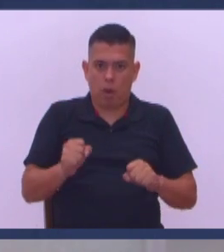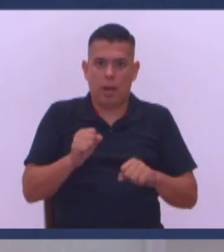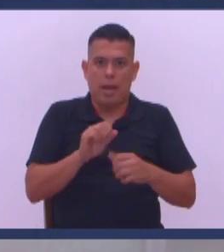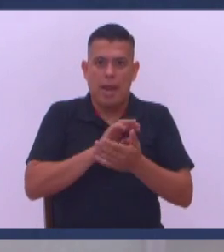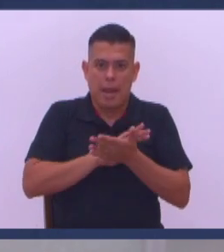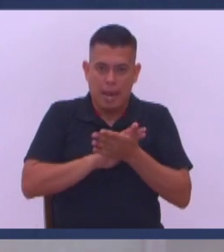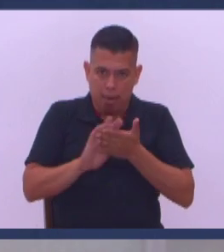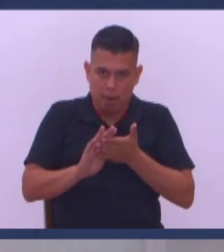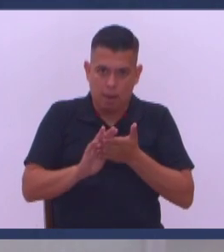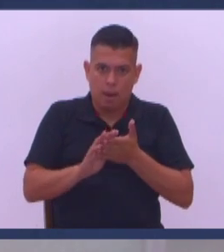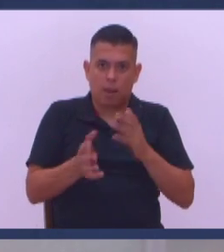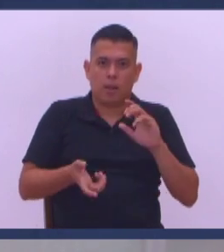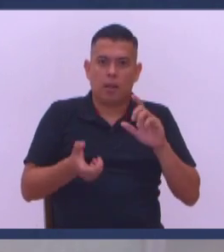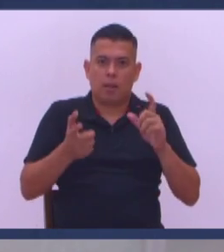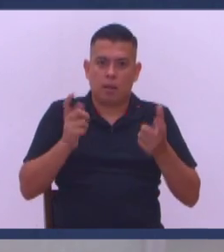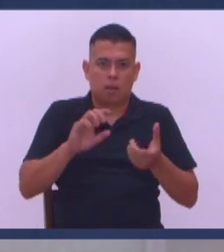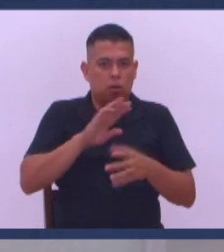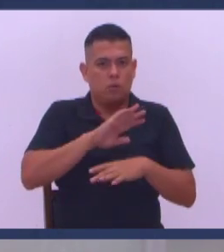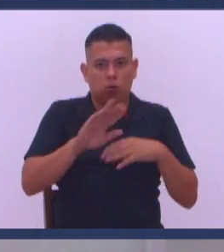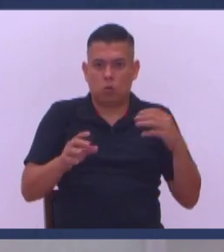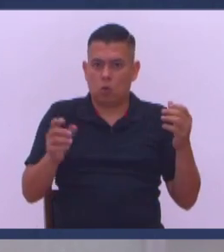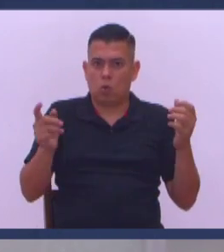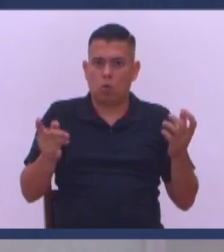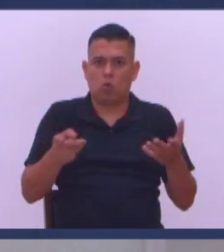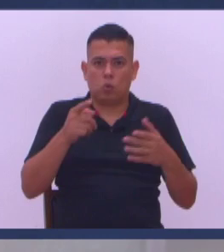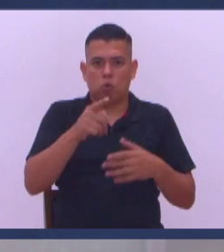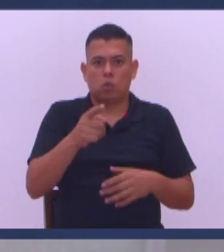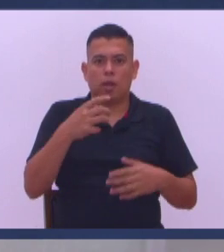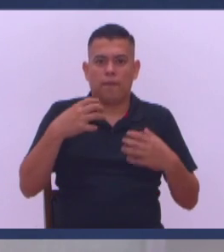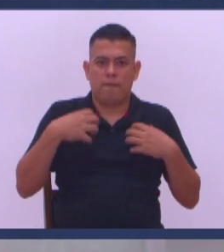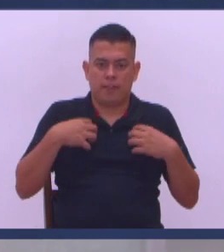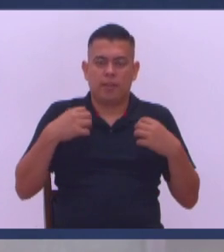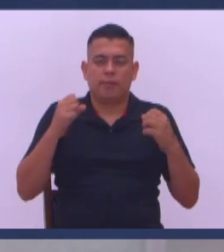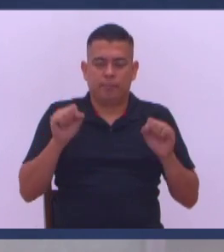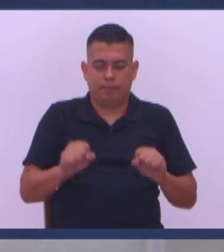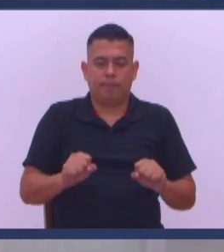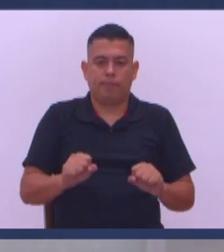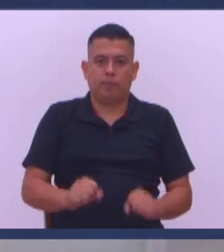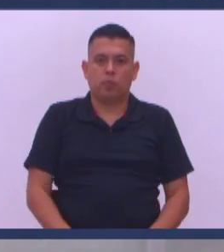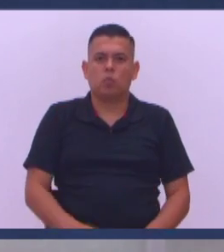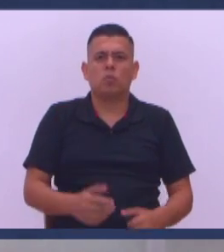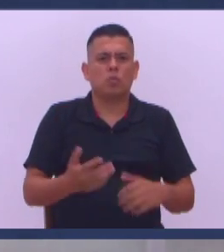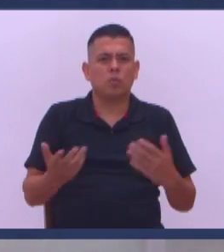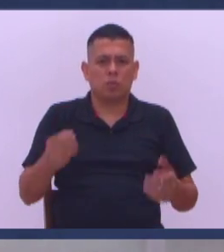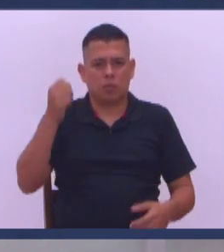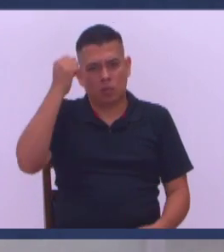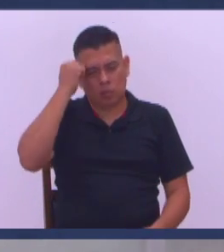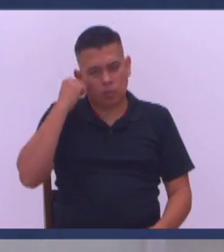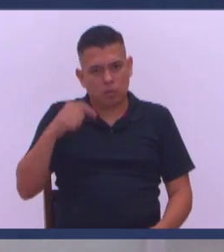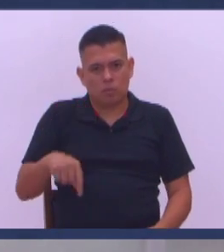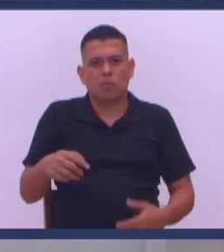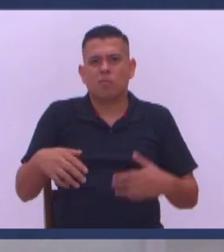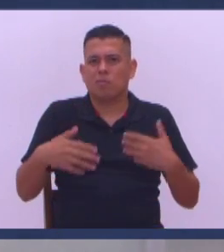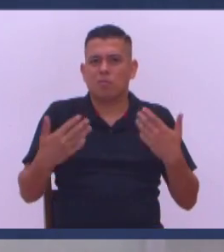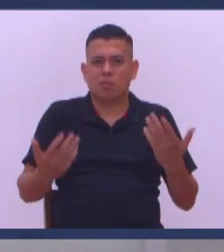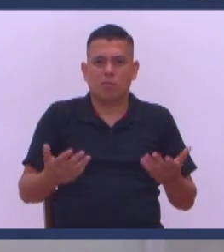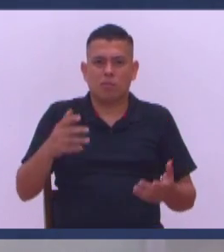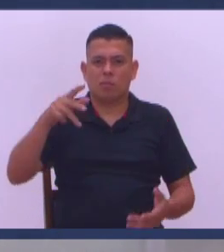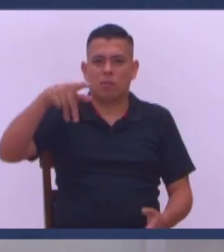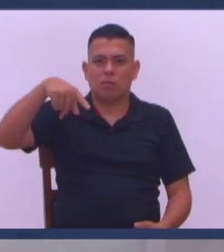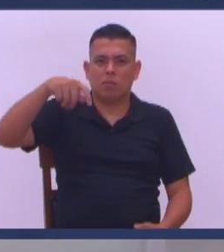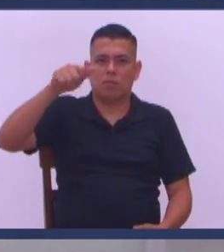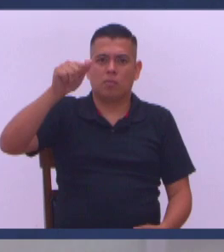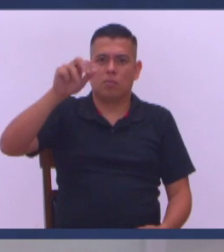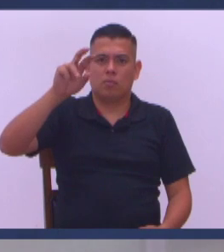Limpiar Transformar Todo aquello que tú estás viviendo Entonces ¿Qué podemos aprender El día de hoy De esa pandemia?